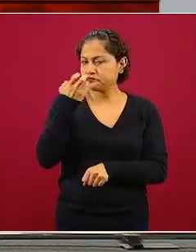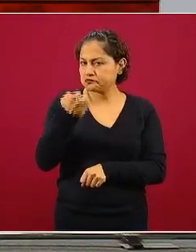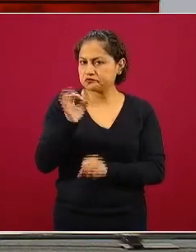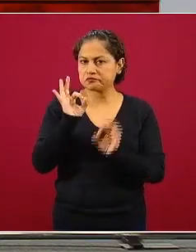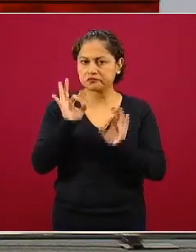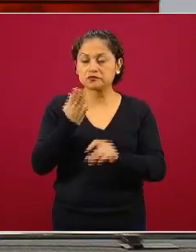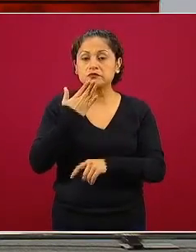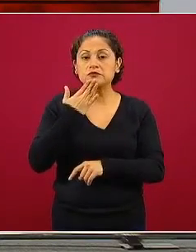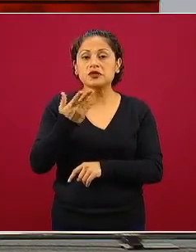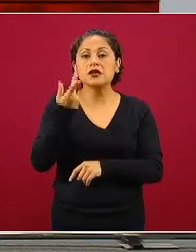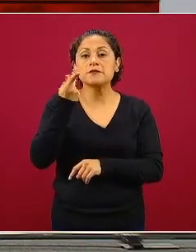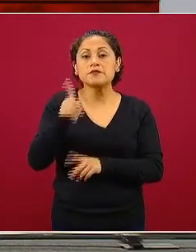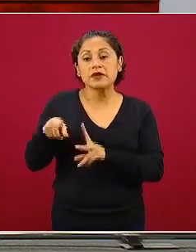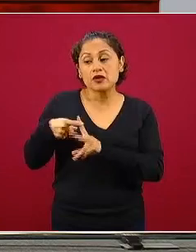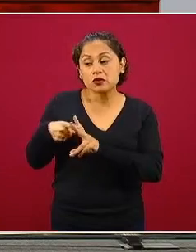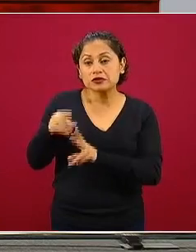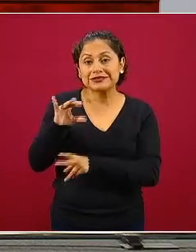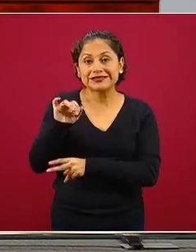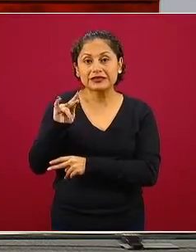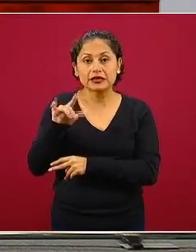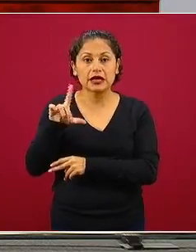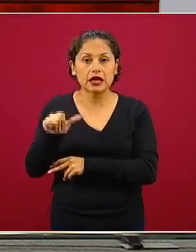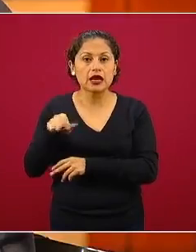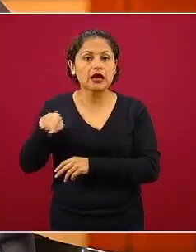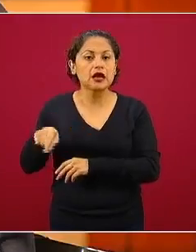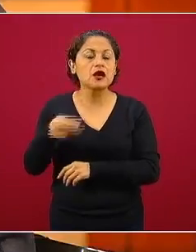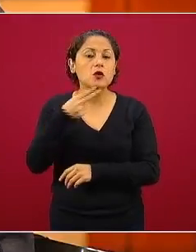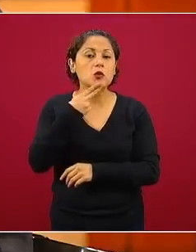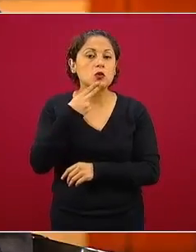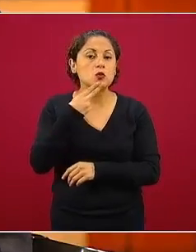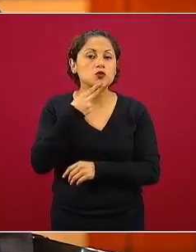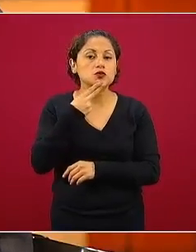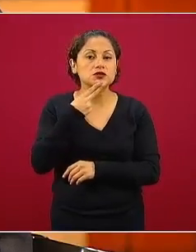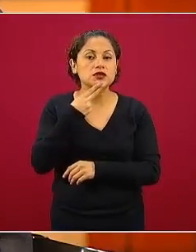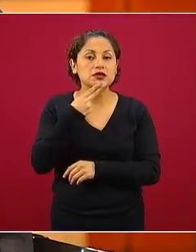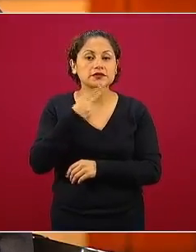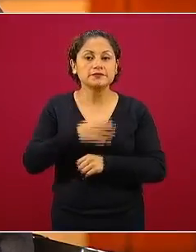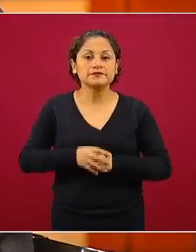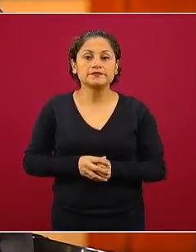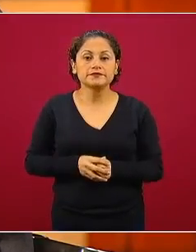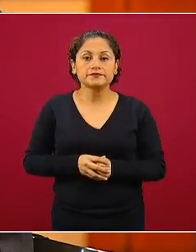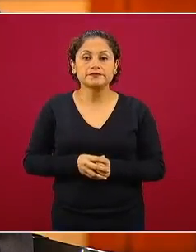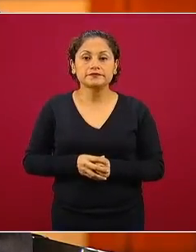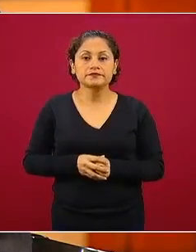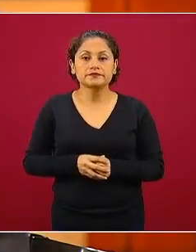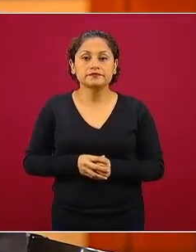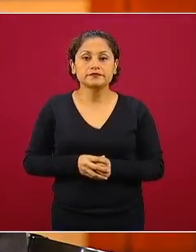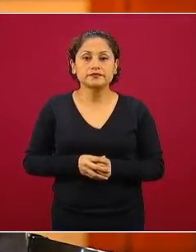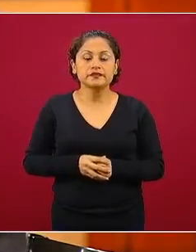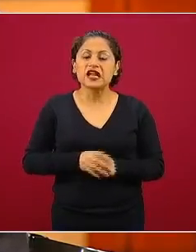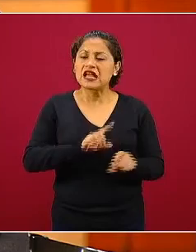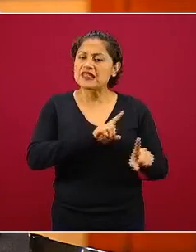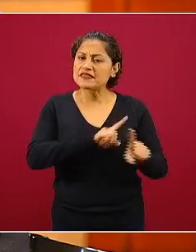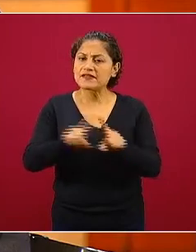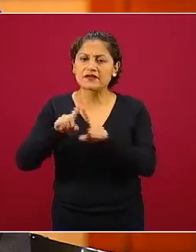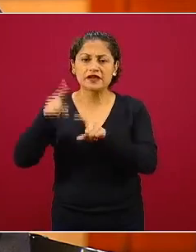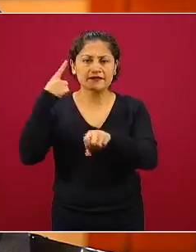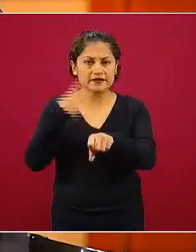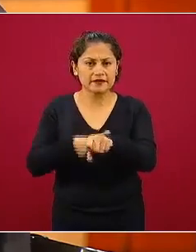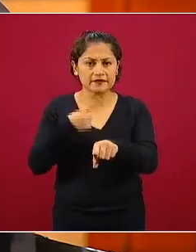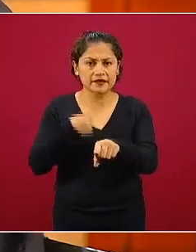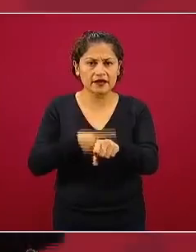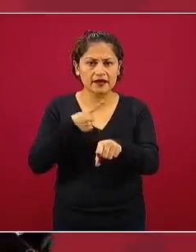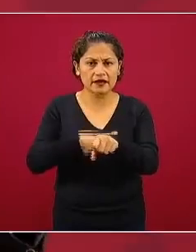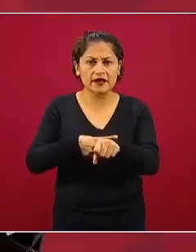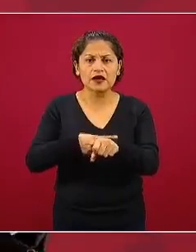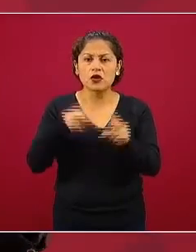estimaciones del modelo sentinela se ocupa los casos registrados de infecciones respiratorias genéricas en